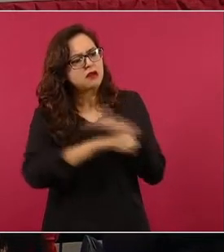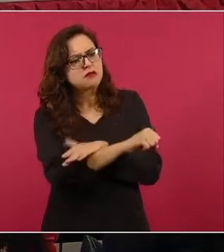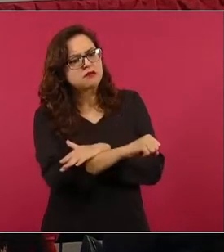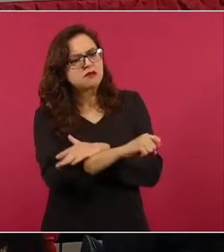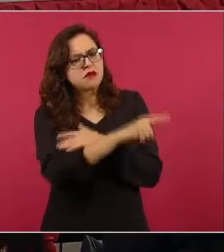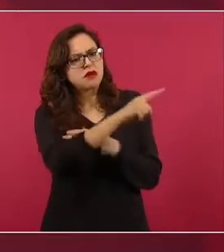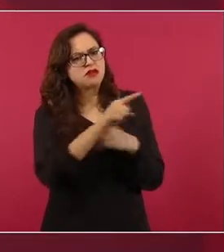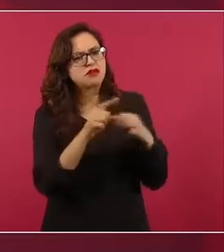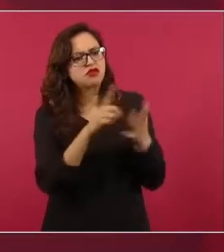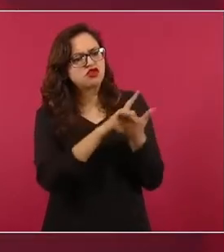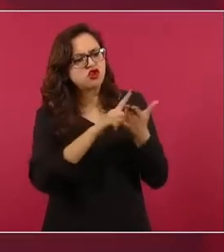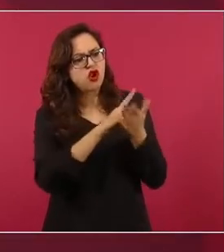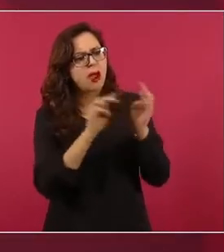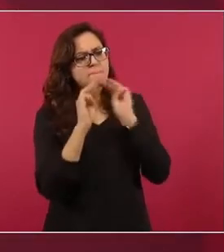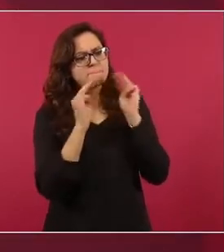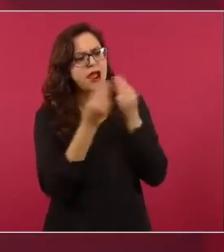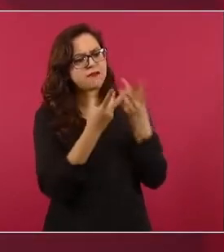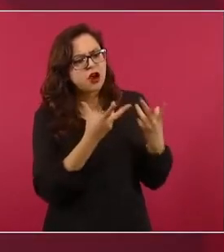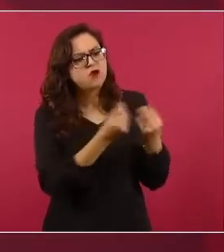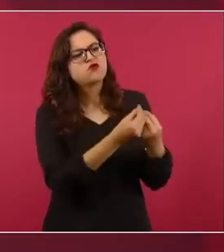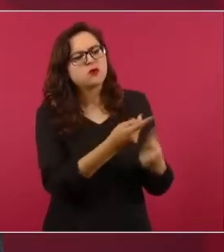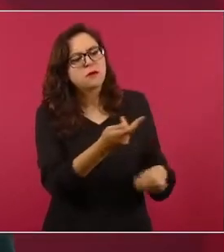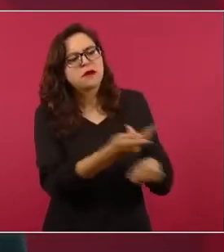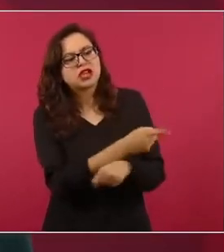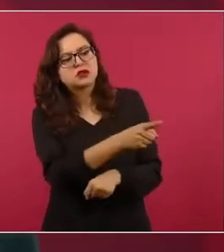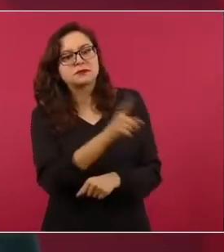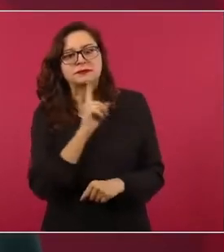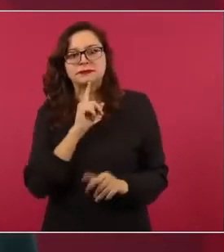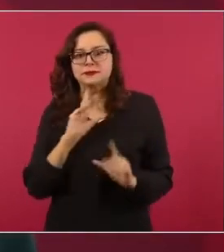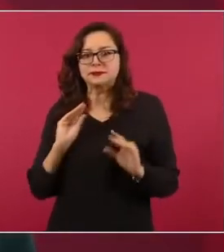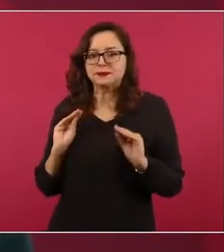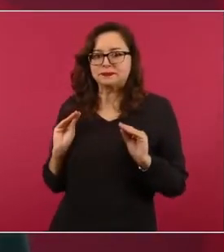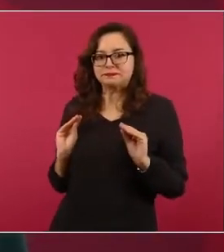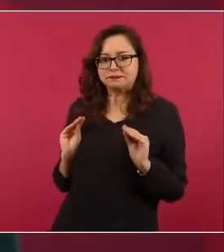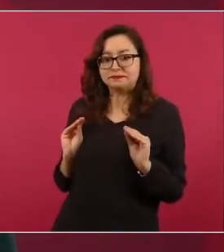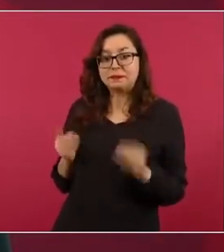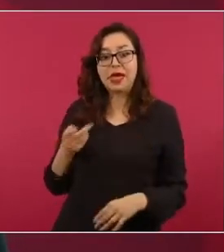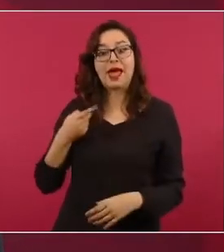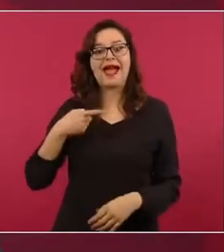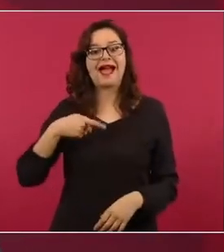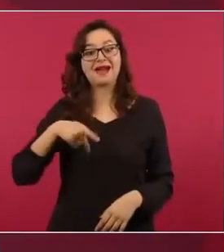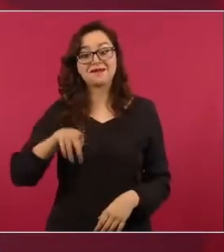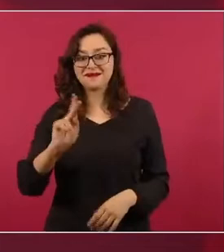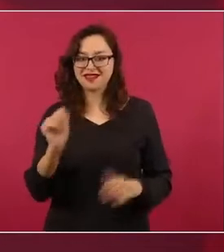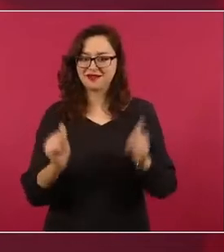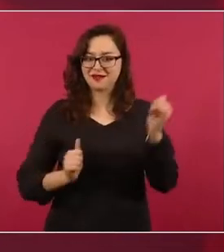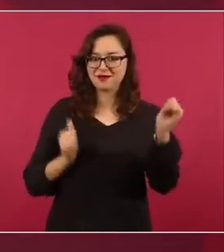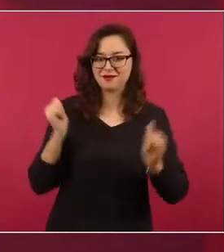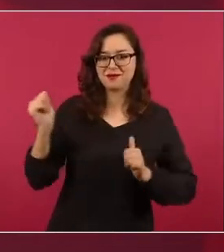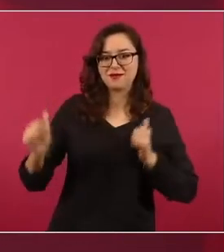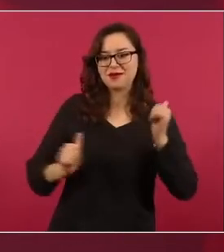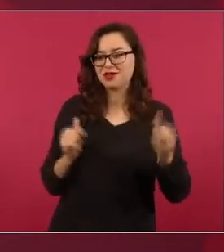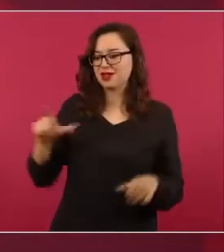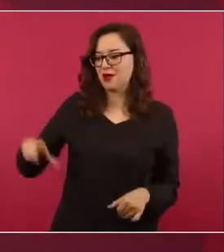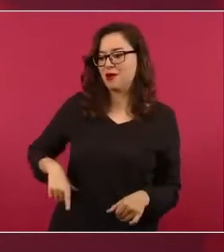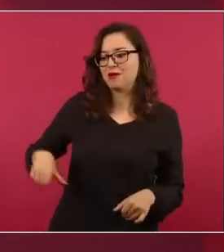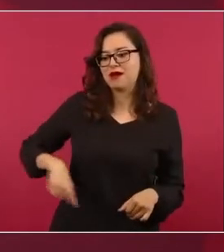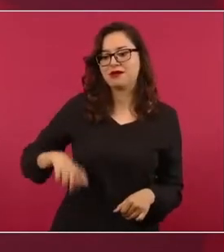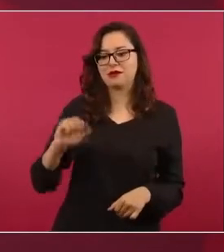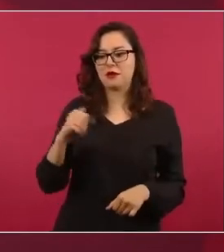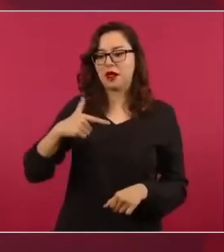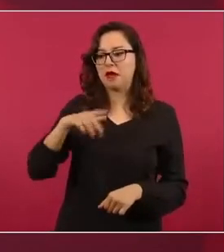el narcotráfico, no pierde ocasión para golpear al gobierno del presidente Andrés Manuel López Obrador.